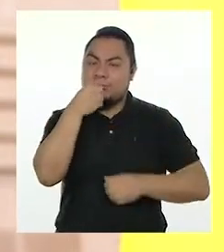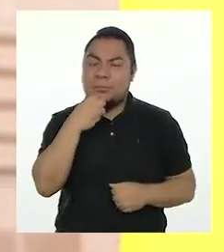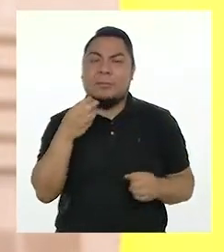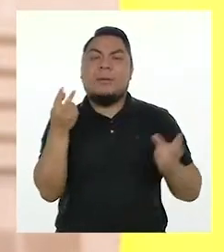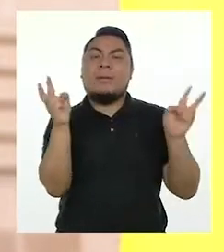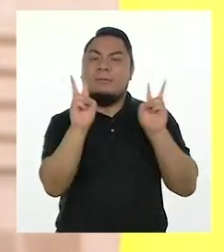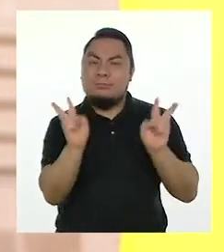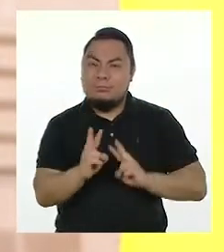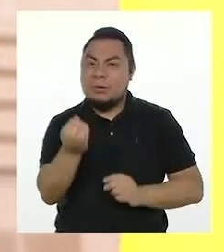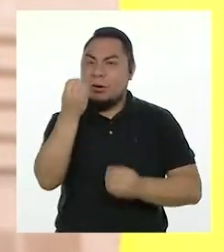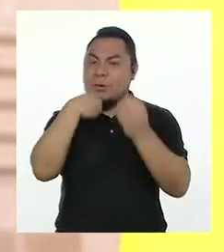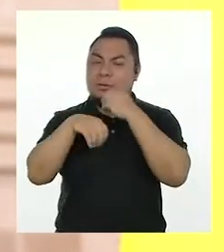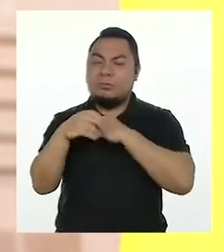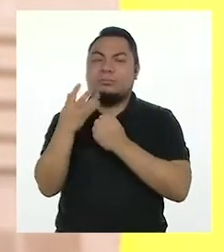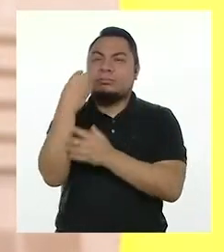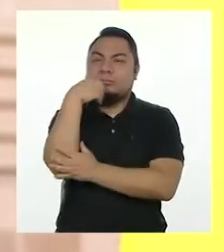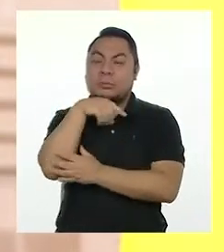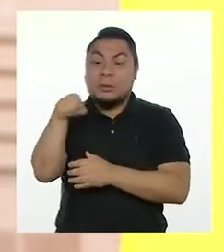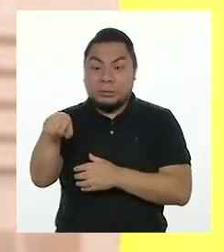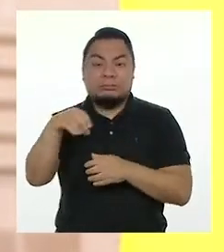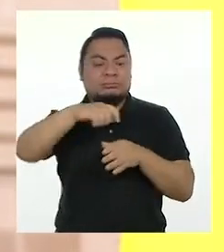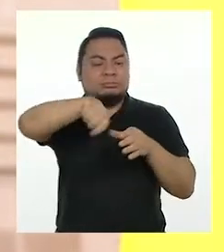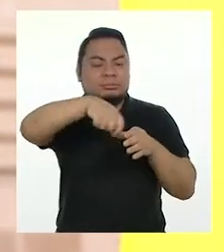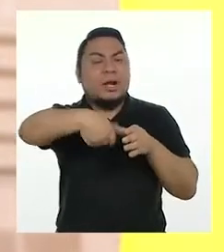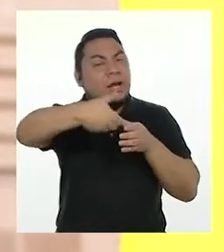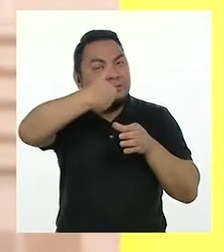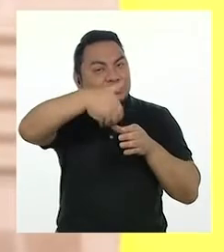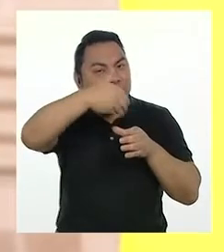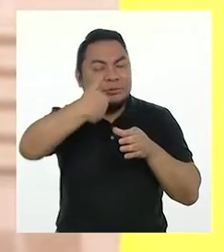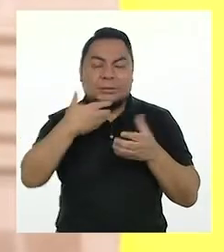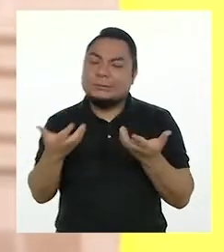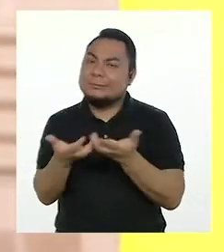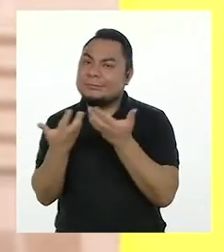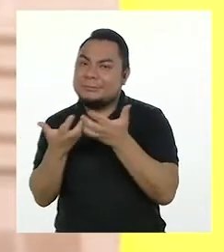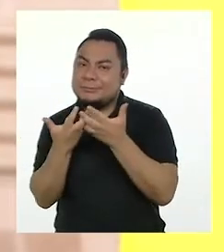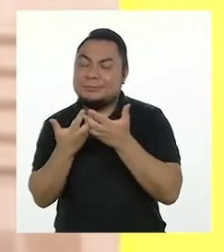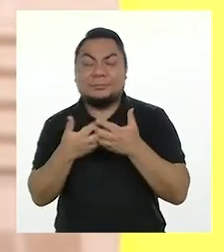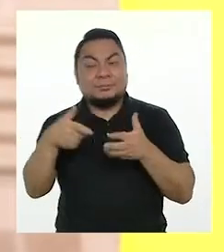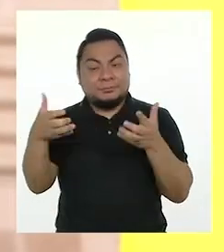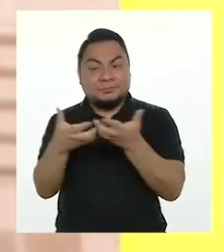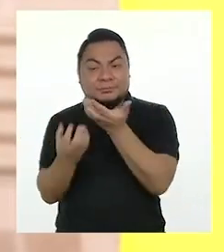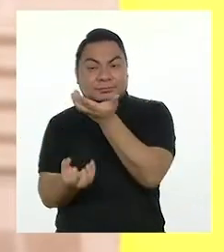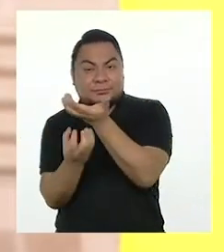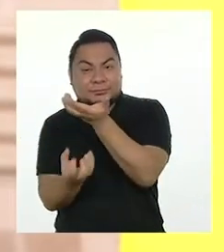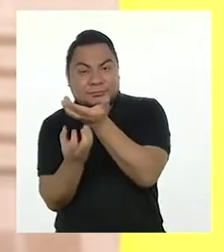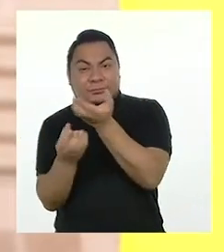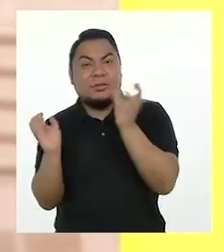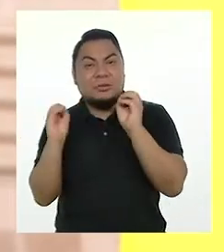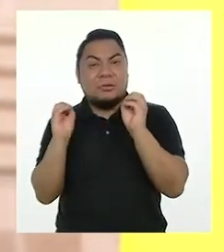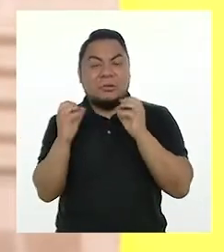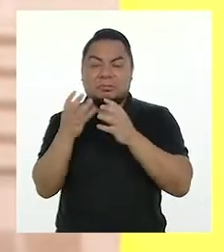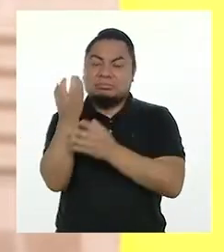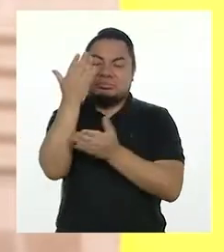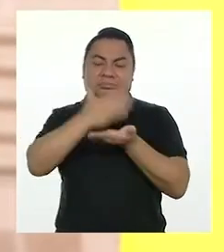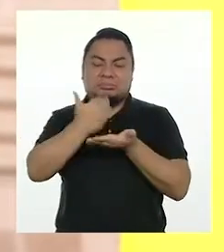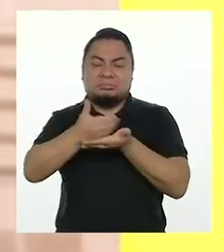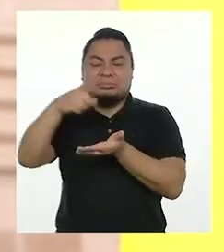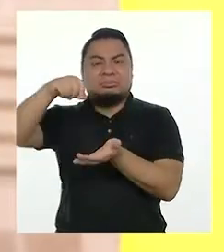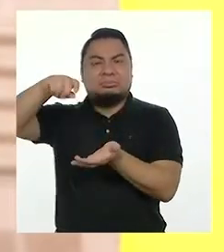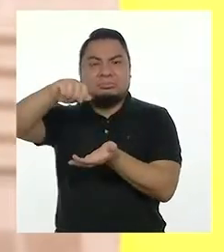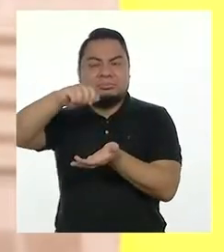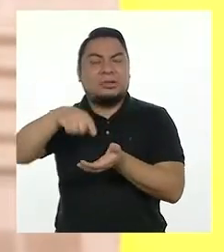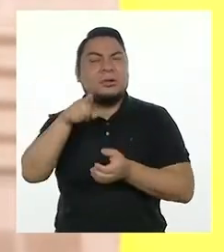además pueden prepararse ricas sopas y ensaladas. En saladas cocidas, ensaladas crudas y con un poco de